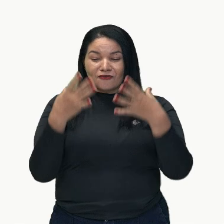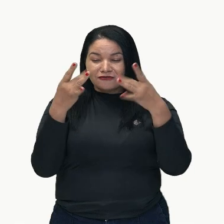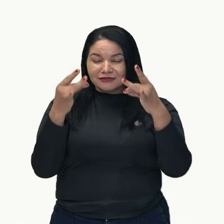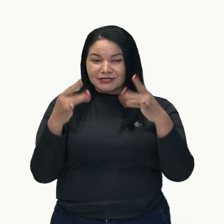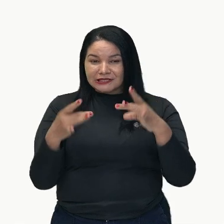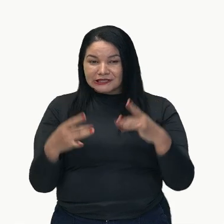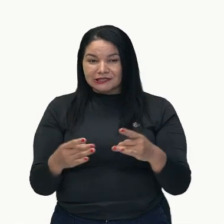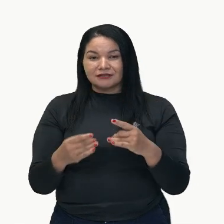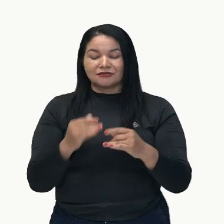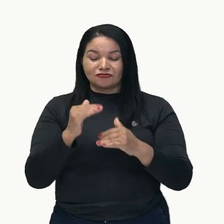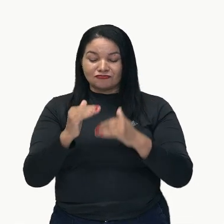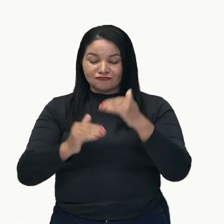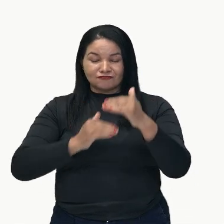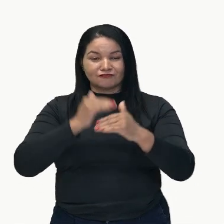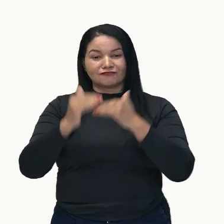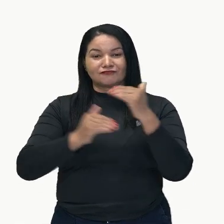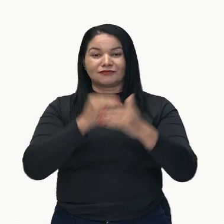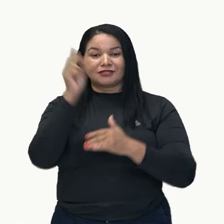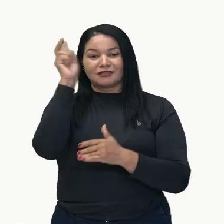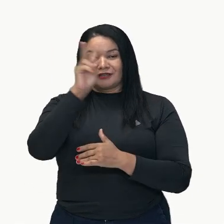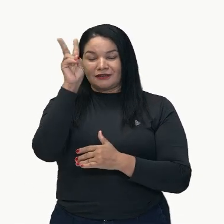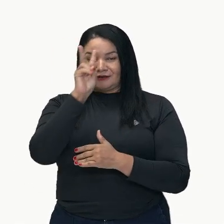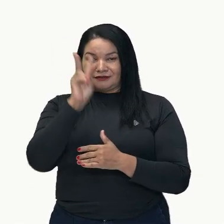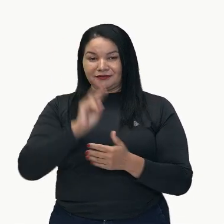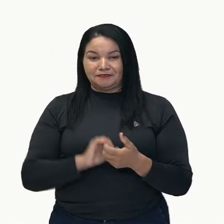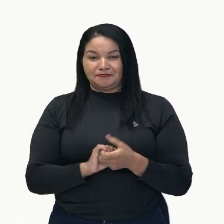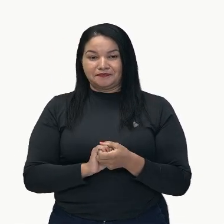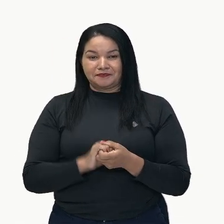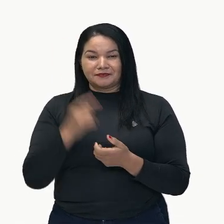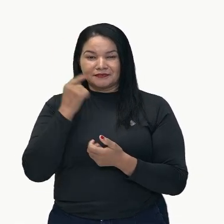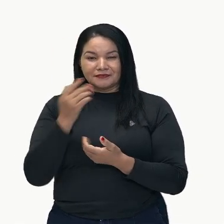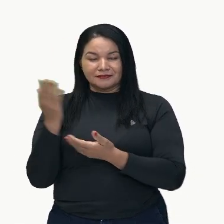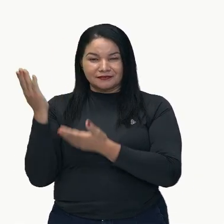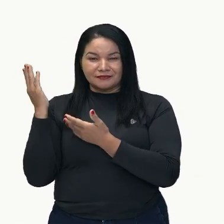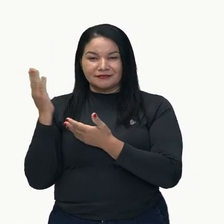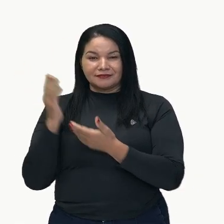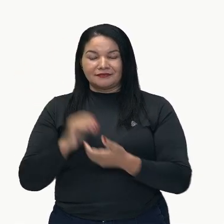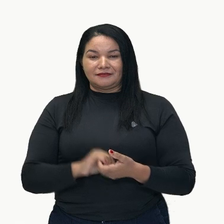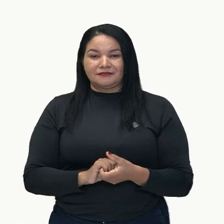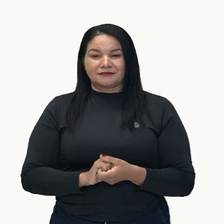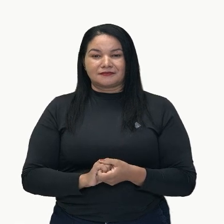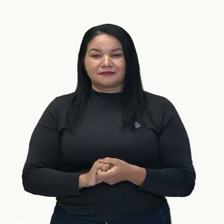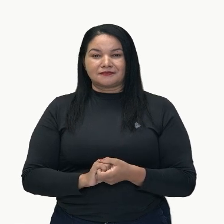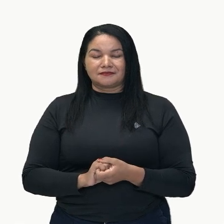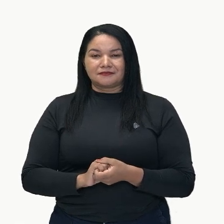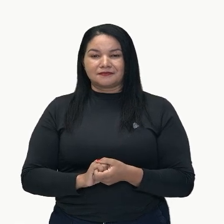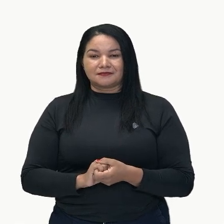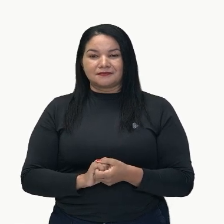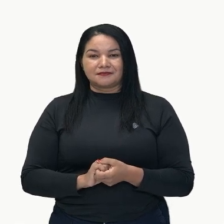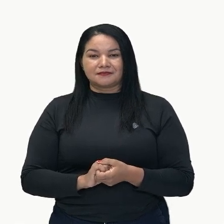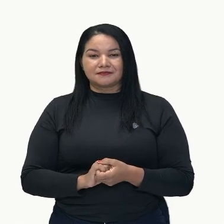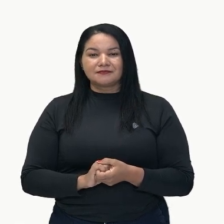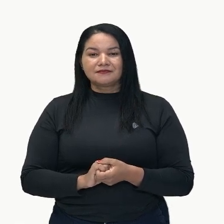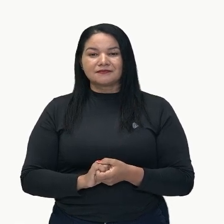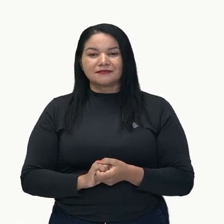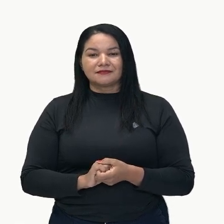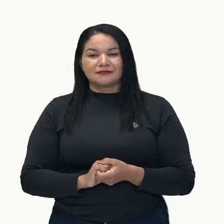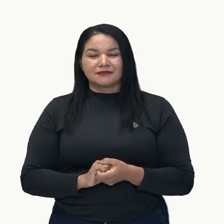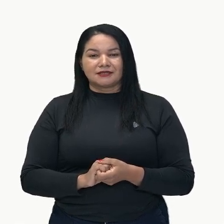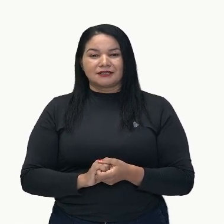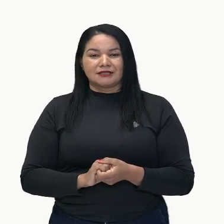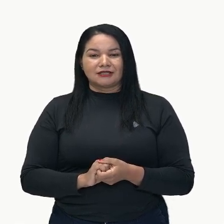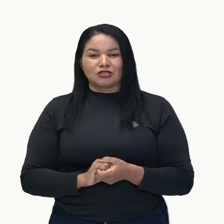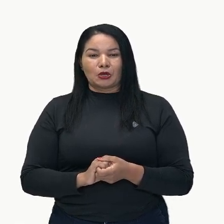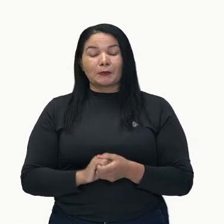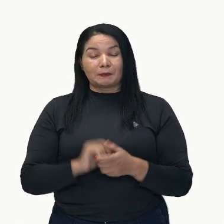desarrolla la historia de Alicia. Hola, Alicia, dijo la estrella, soy una estrella mágica y necesito tu